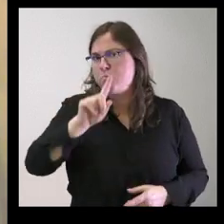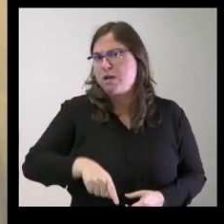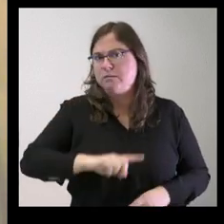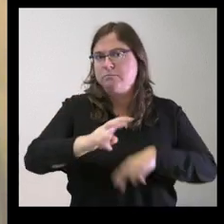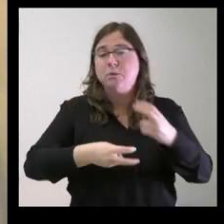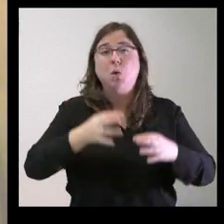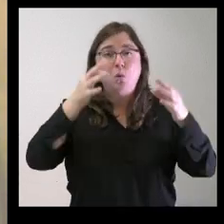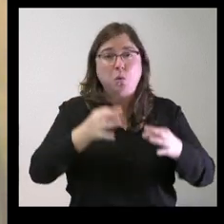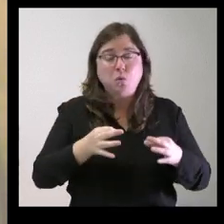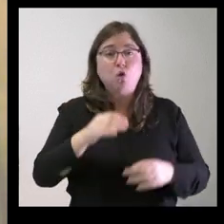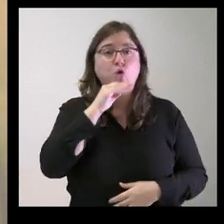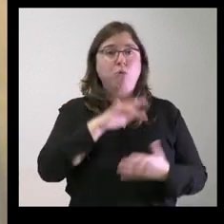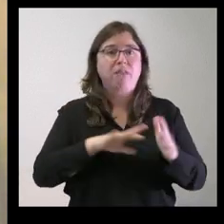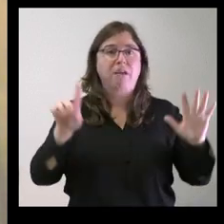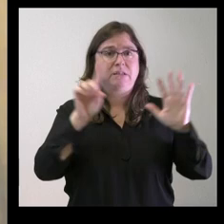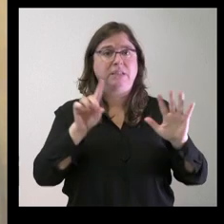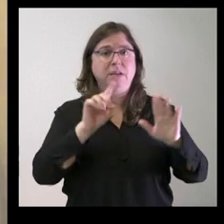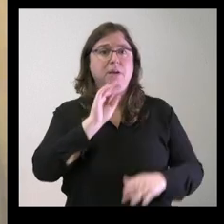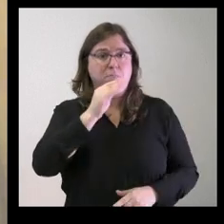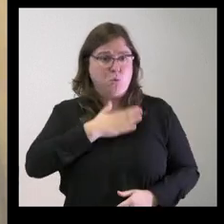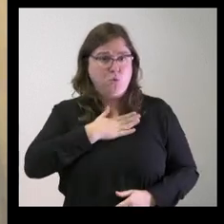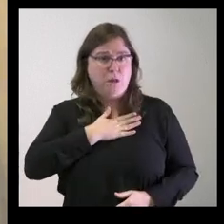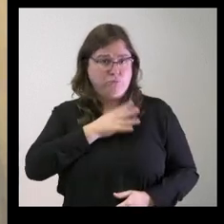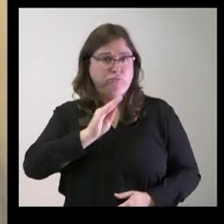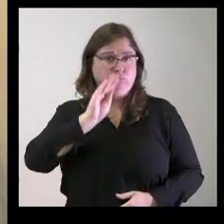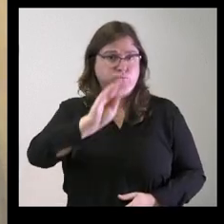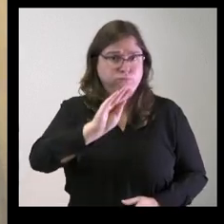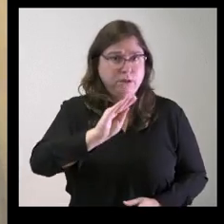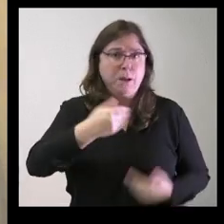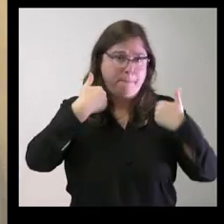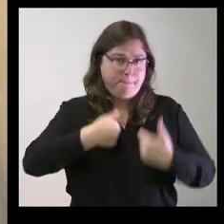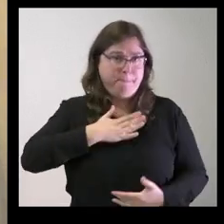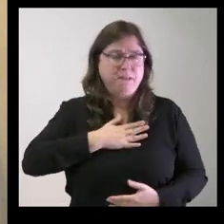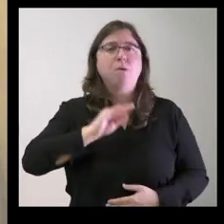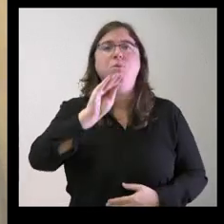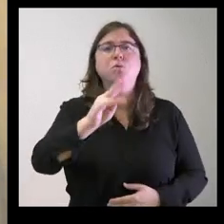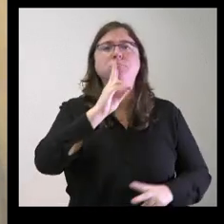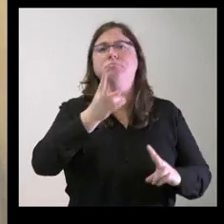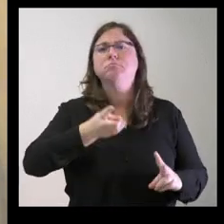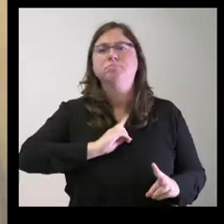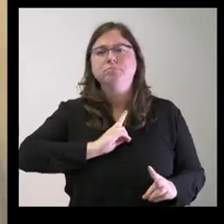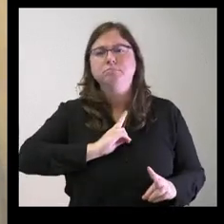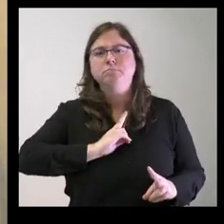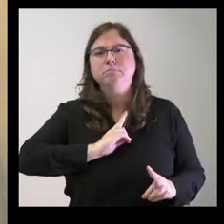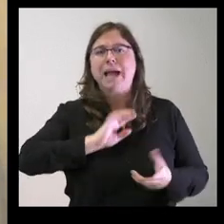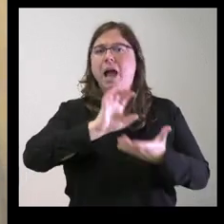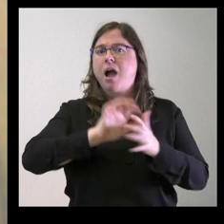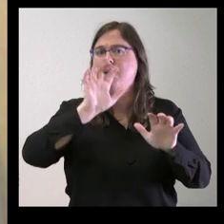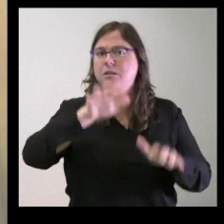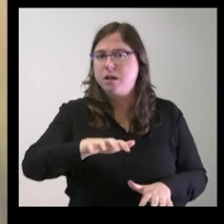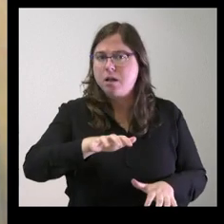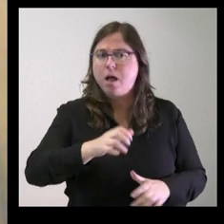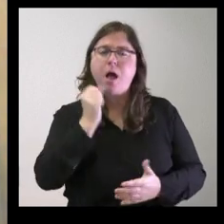un mes el 6 de octubre a preguntas de este medio y concretamente se las hice yo usted me respondió que Castilla y León